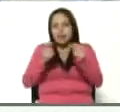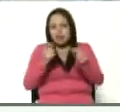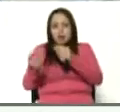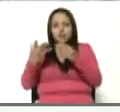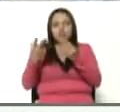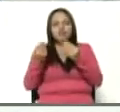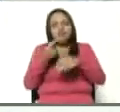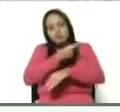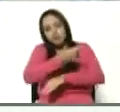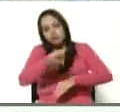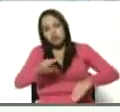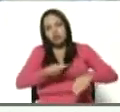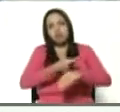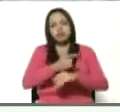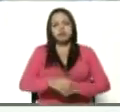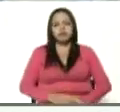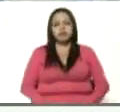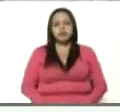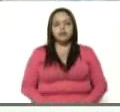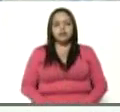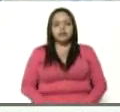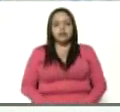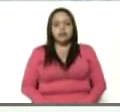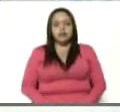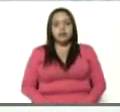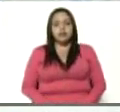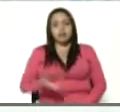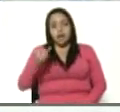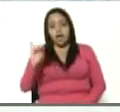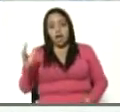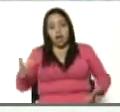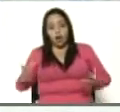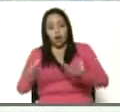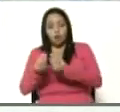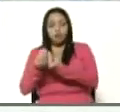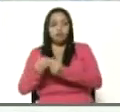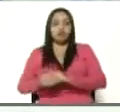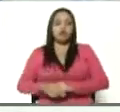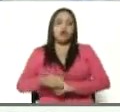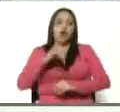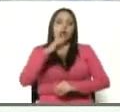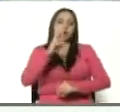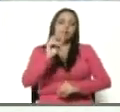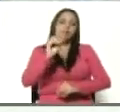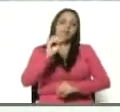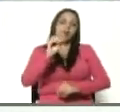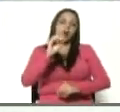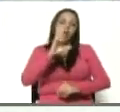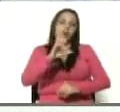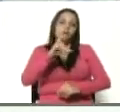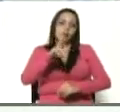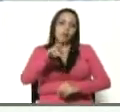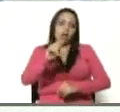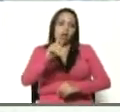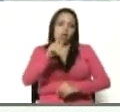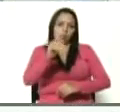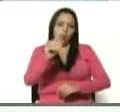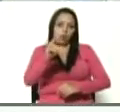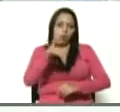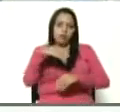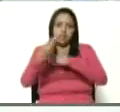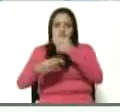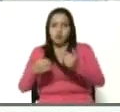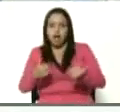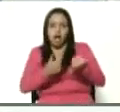rato, desde bastante rato, estuvo en la Procuraduría, el compañero Procurador hizo unos aportes ahí muy valiosos, se le dio